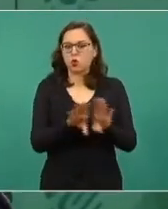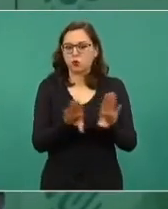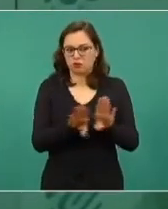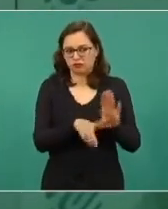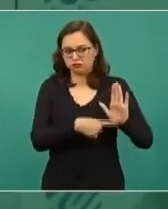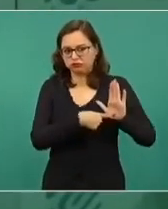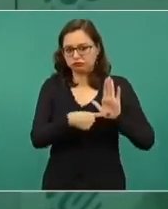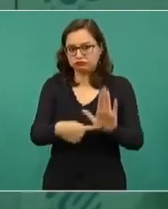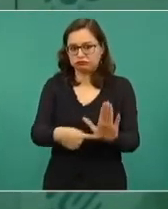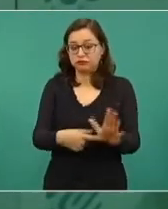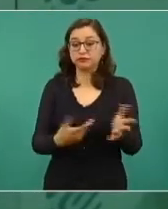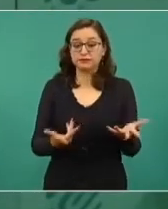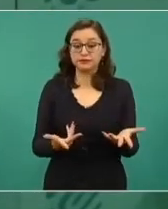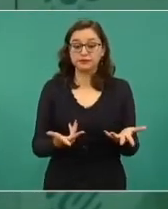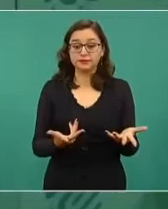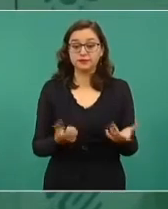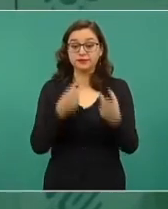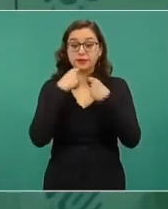movimiento